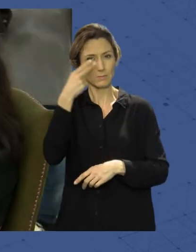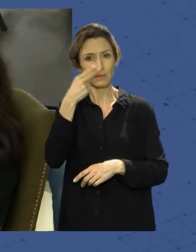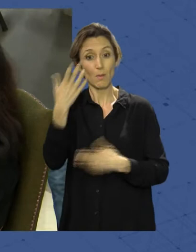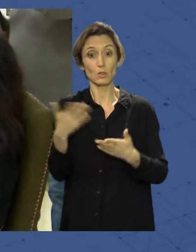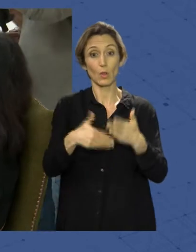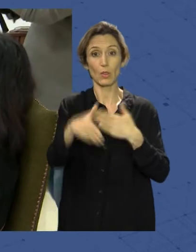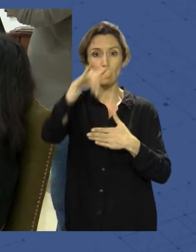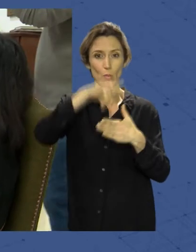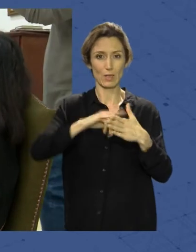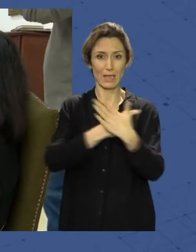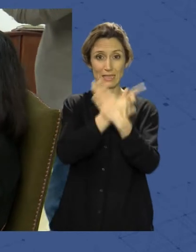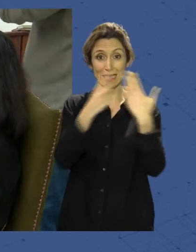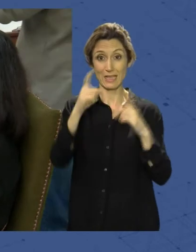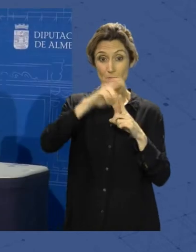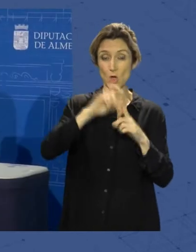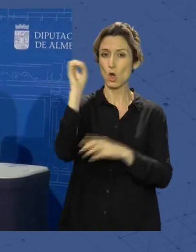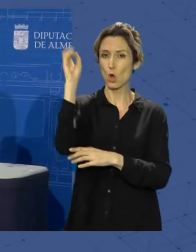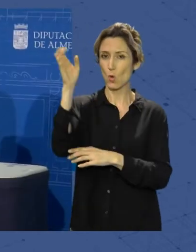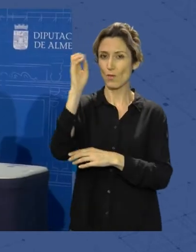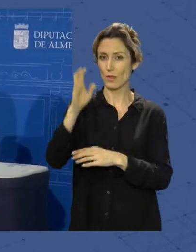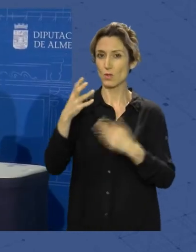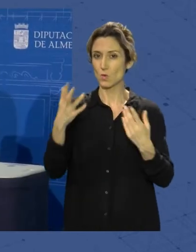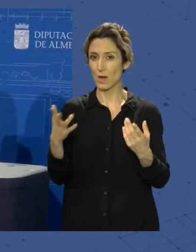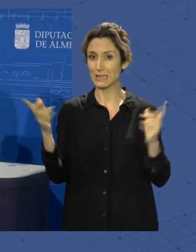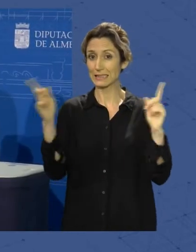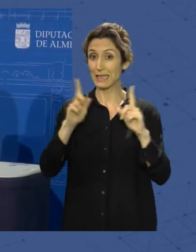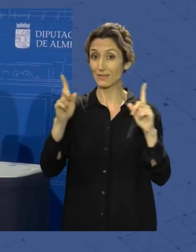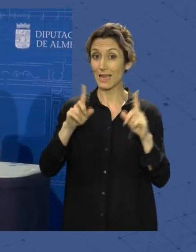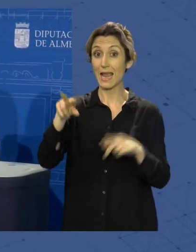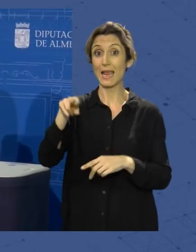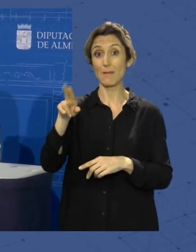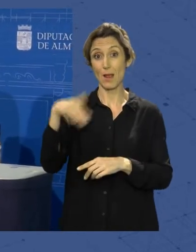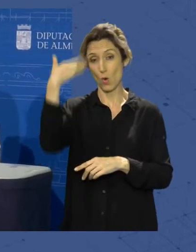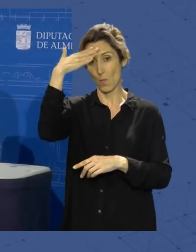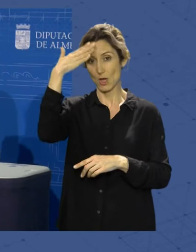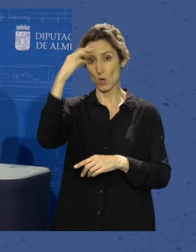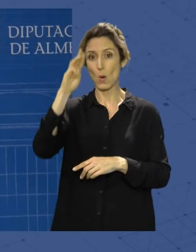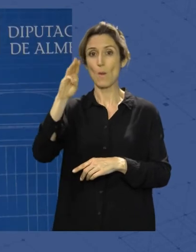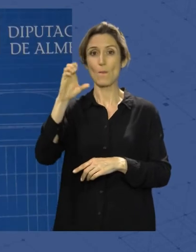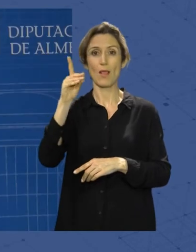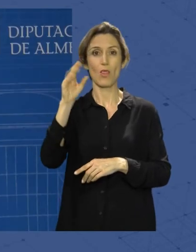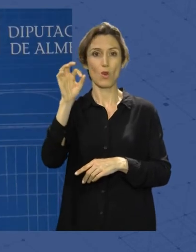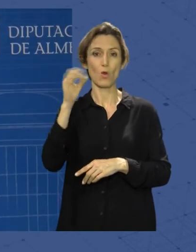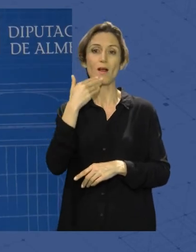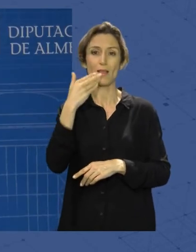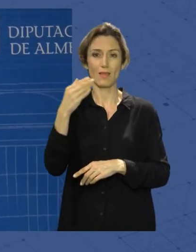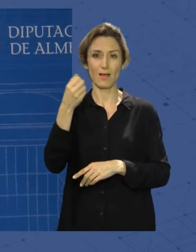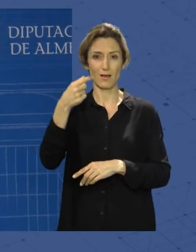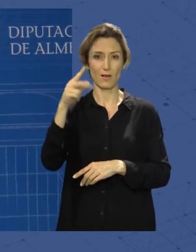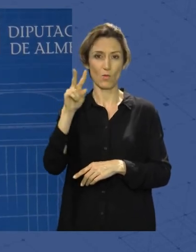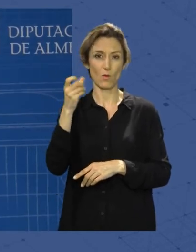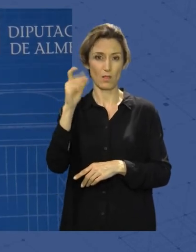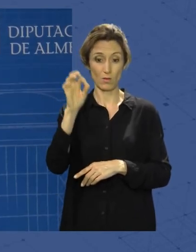16 de mayo con la conferencia del televisivo hermano mayor Pedro García Aguado. En el patio de luces de la